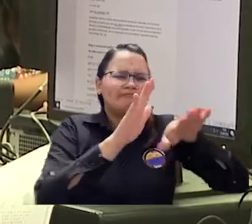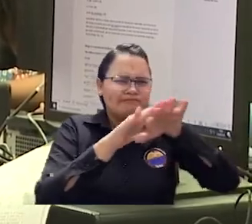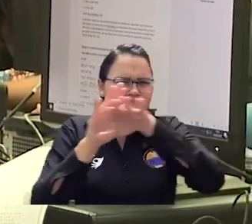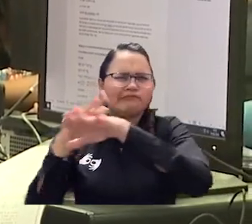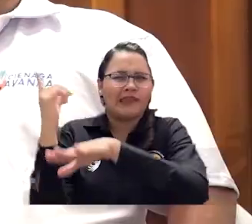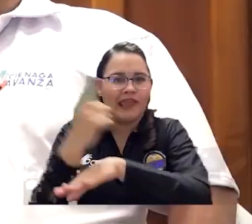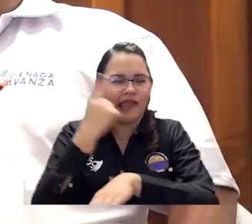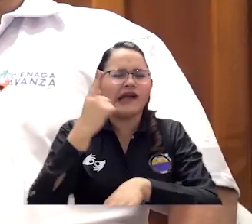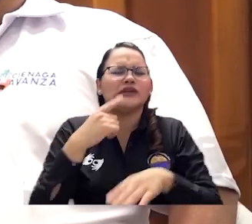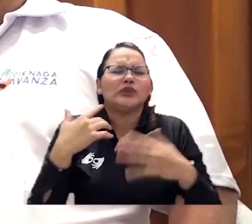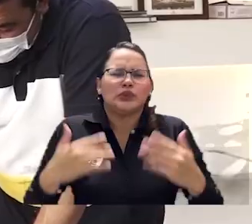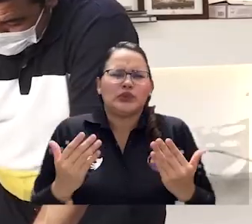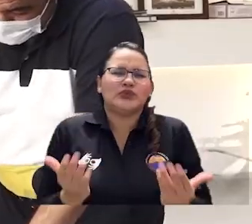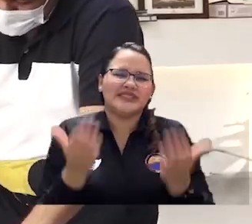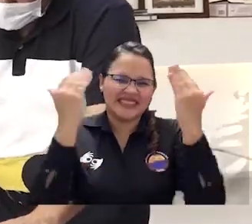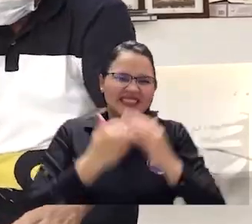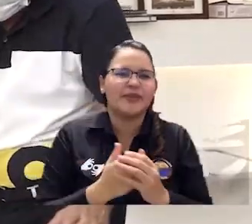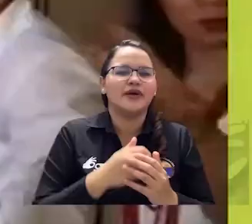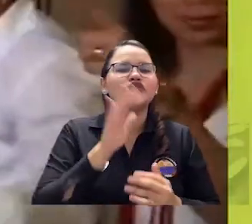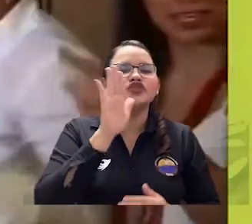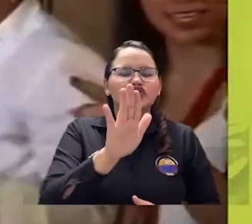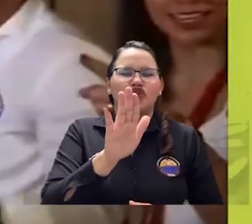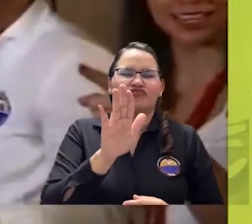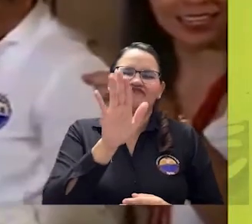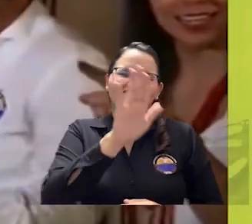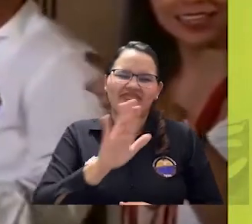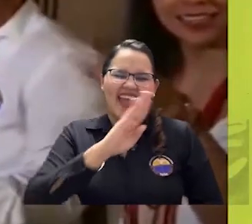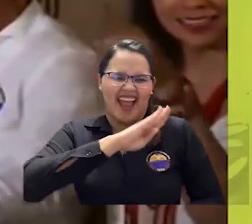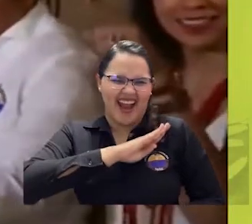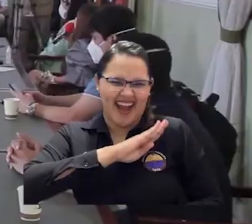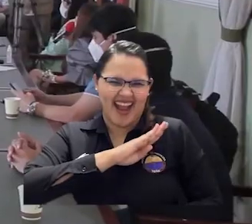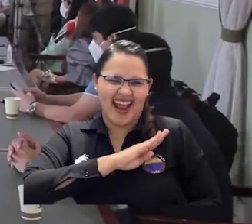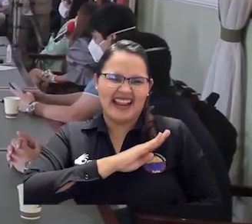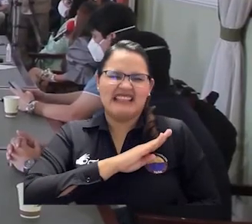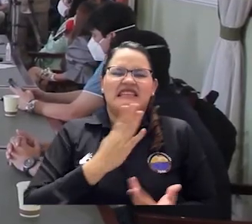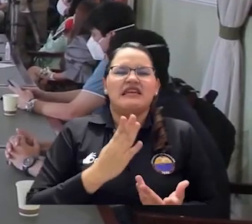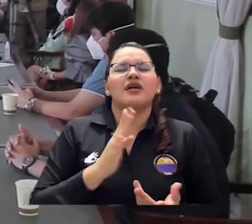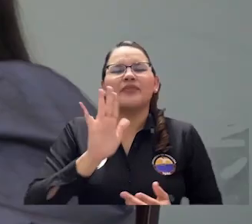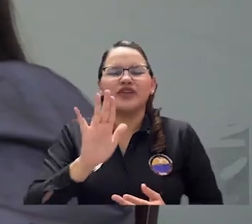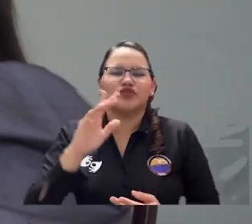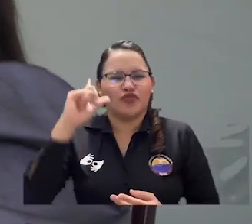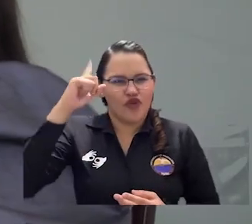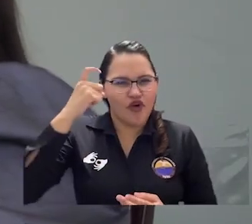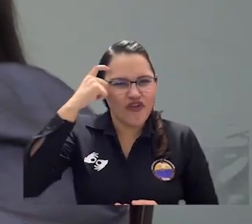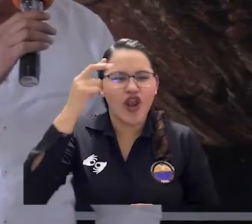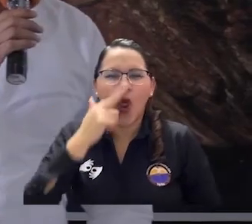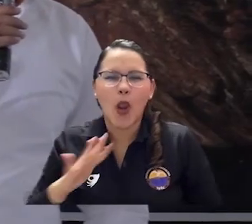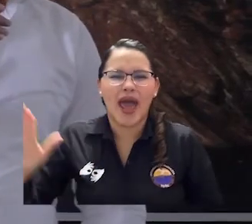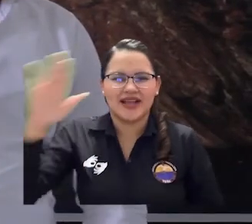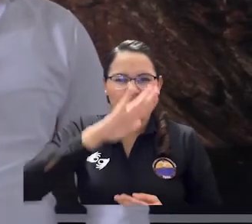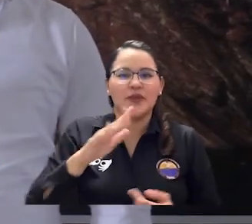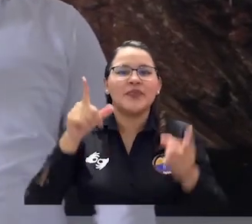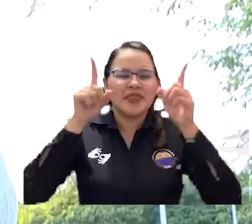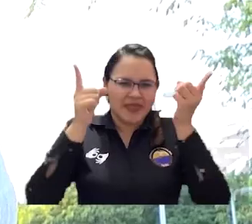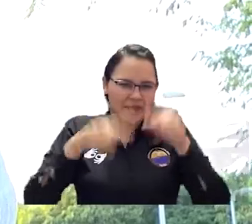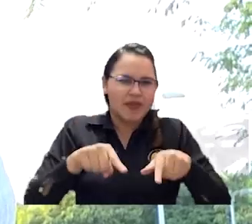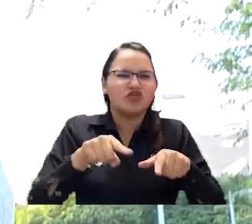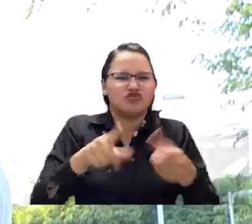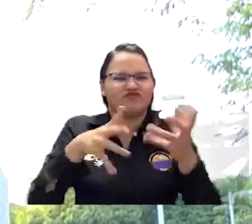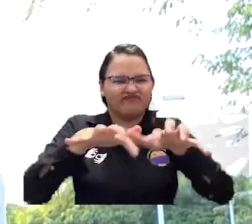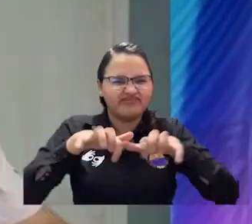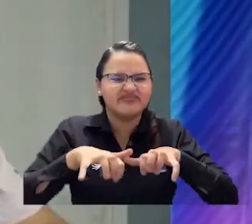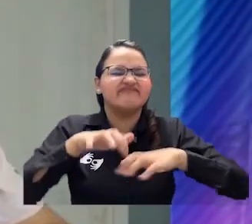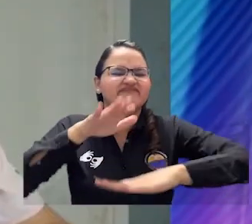entidades, alcaldías municipales, el gobierno nacional y la asamblea han dicho presente para beneficiar a los